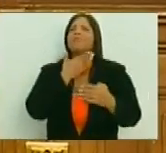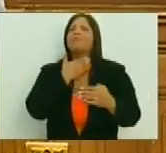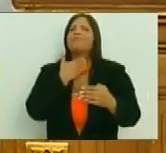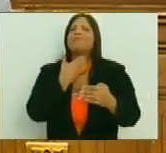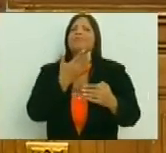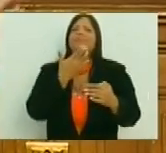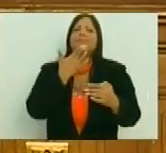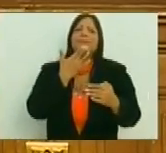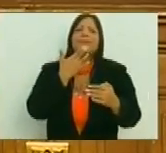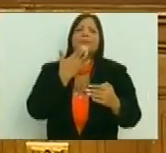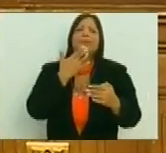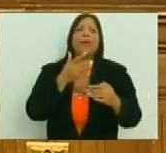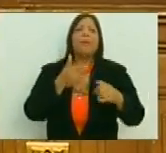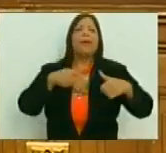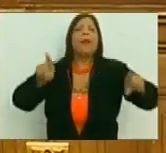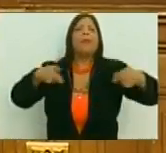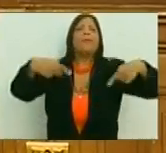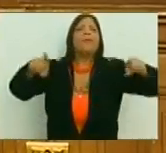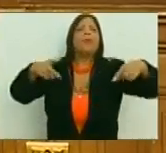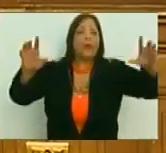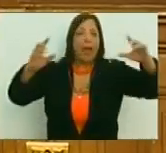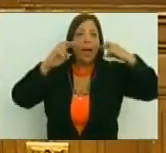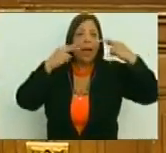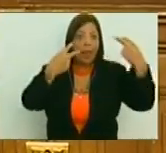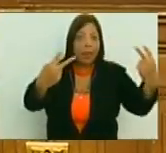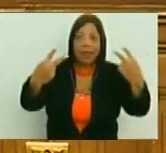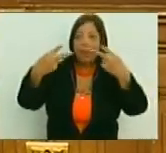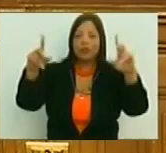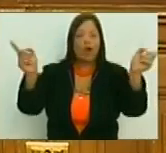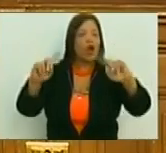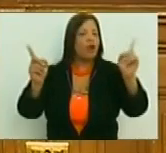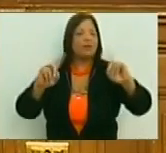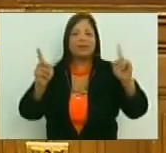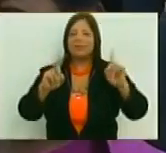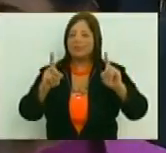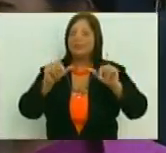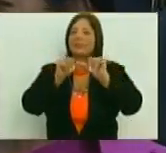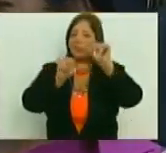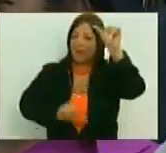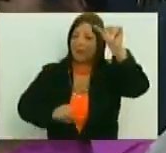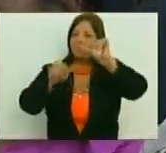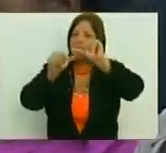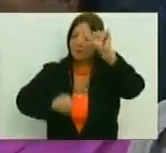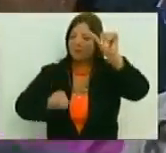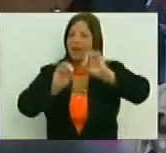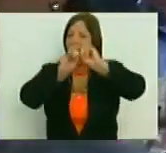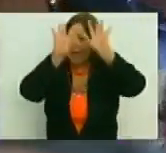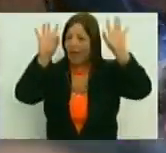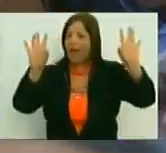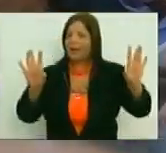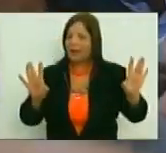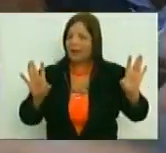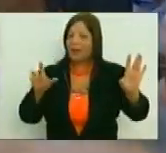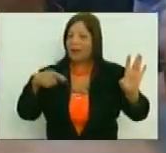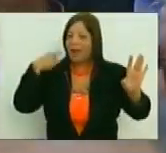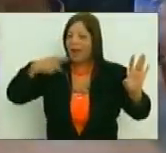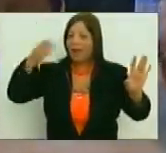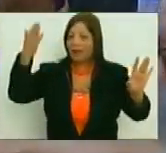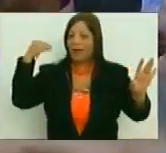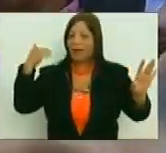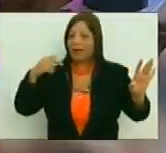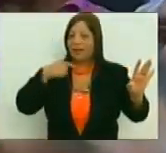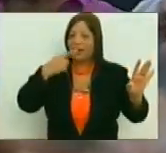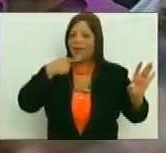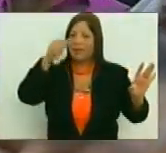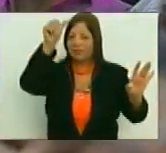cultura de los espectáculos y no es así. Ya bastante aquí se ha manifestado en las intervenciones anteriores.